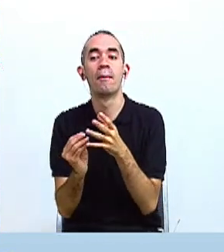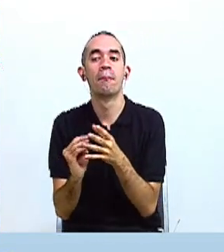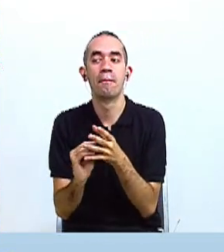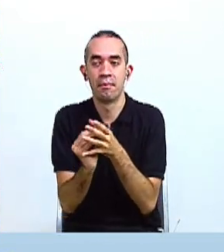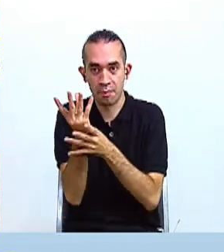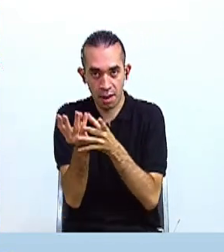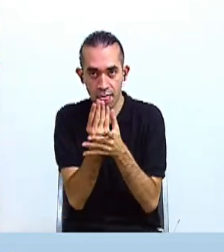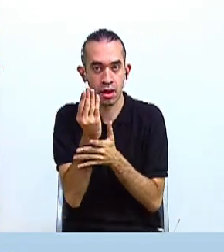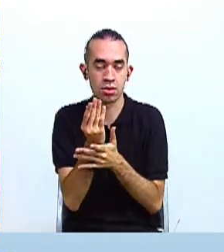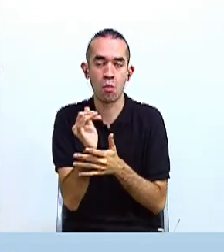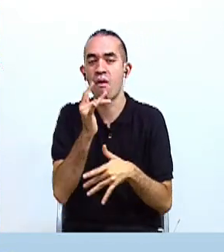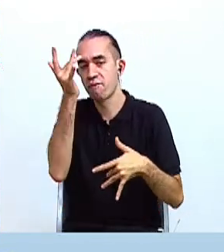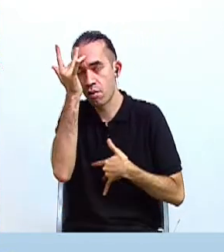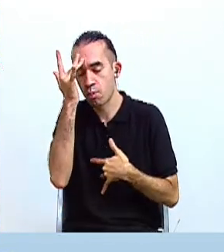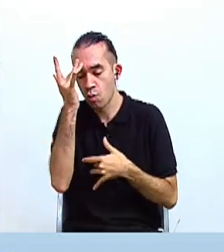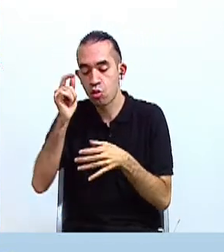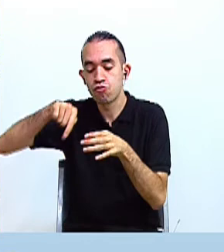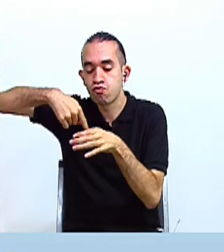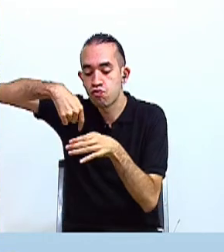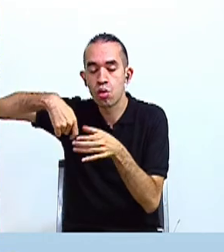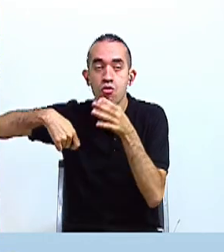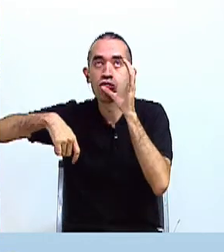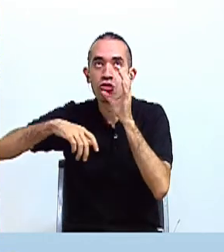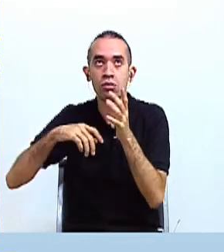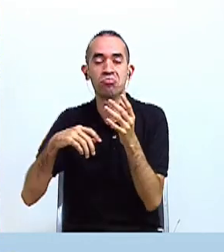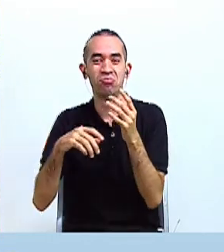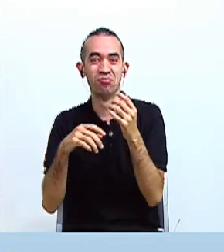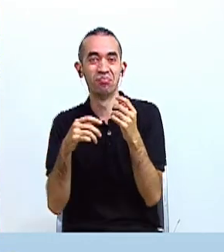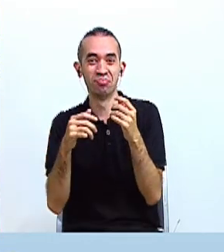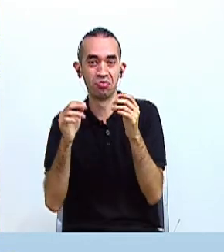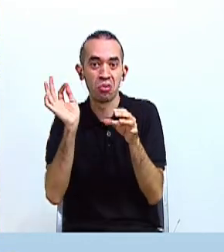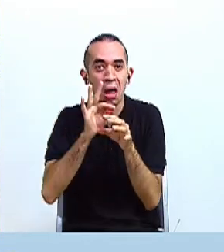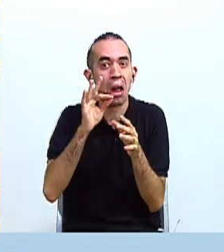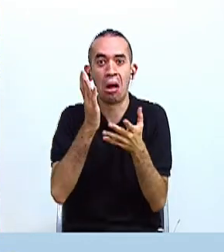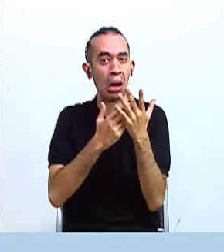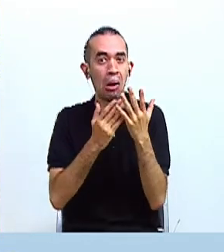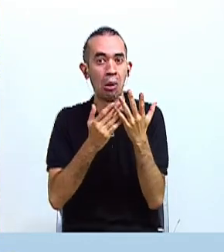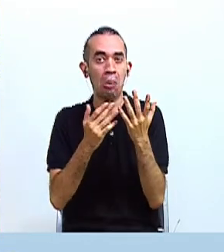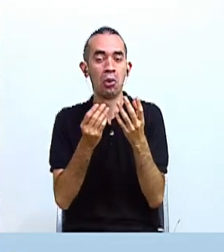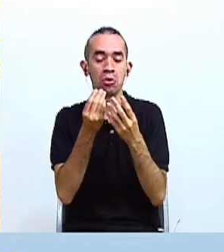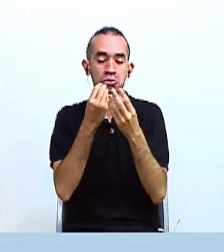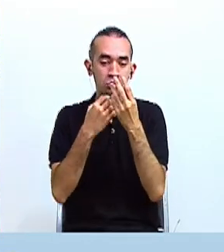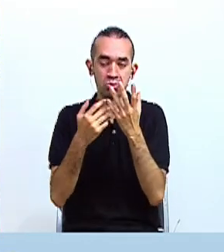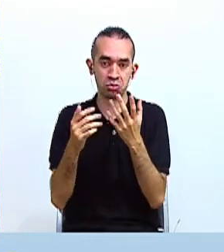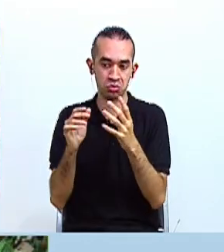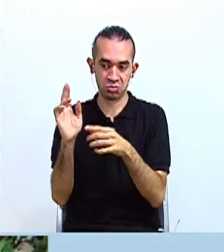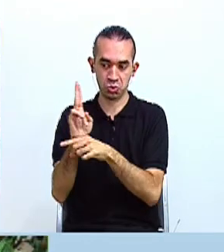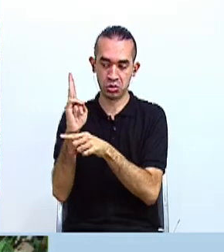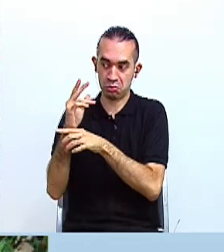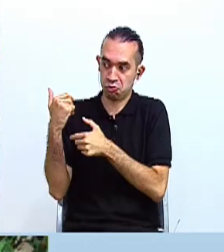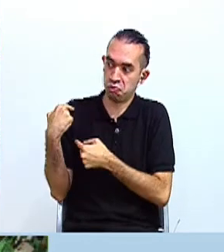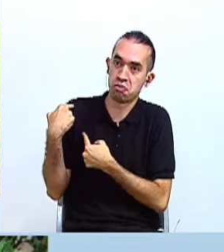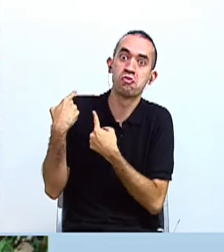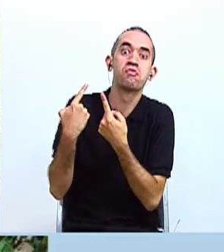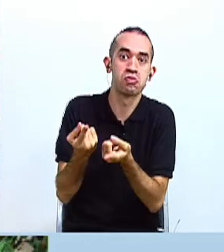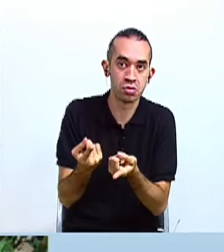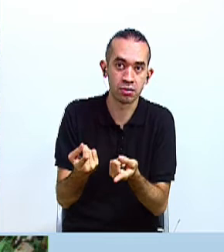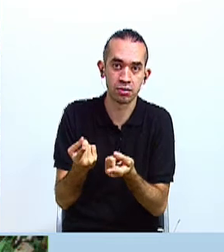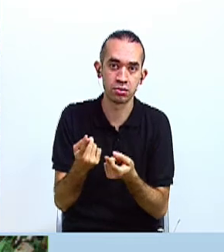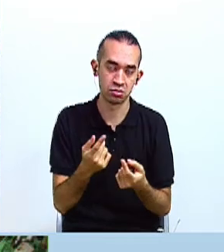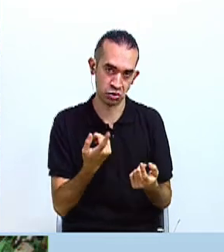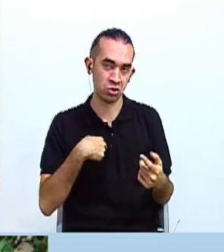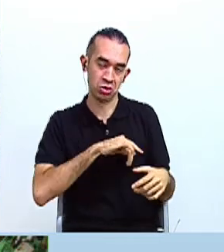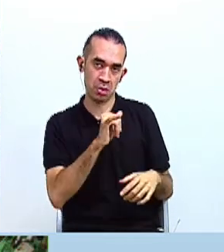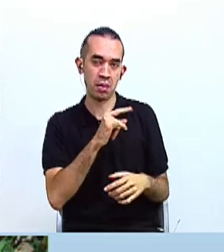medicinales, que las seguimos utilizando hoy con bastante regularidad. Pero qué importante saber que nuestros aborígenes lograron